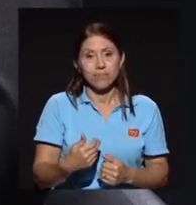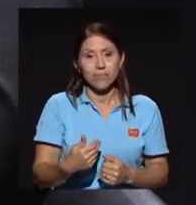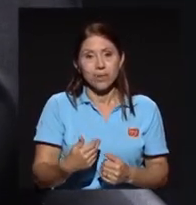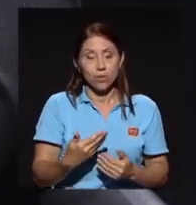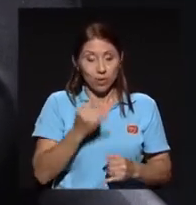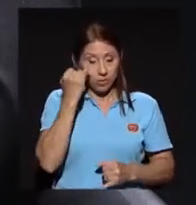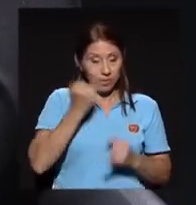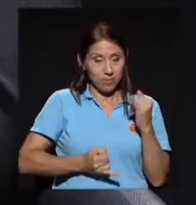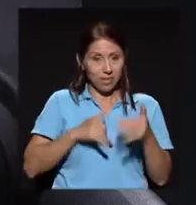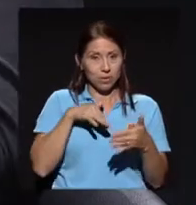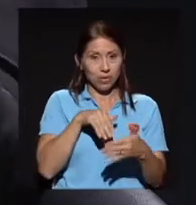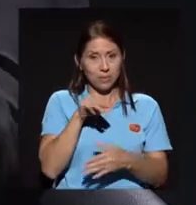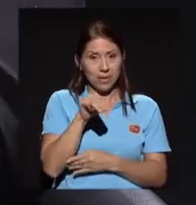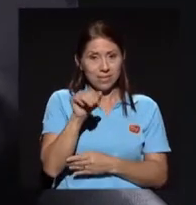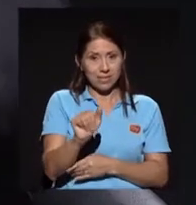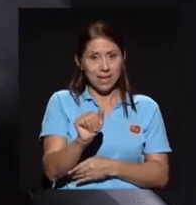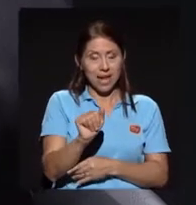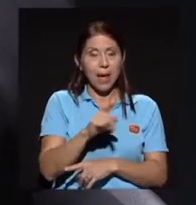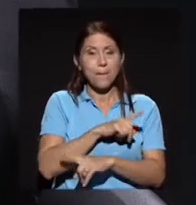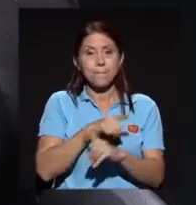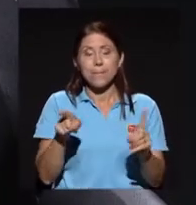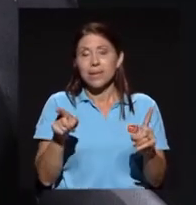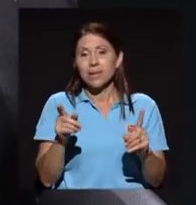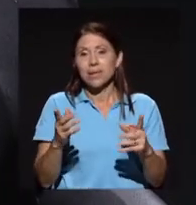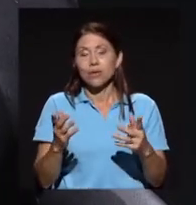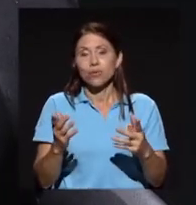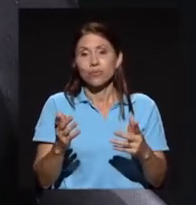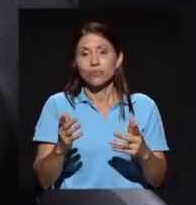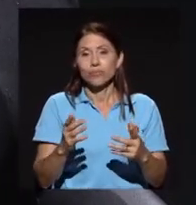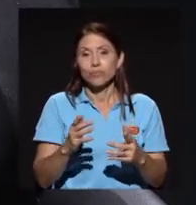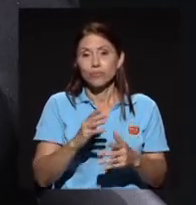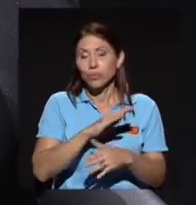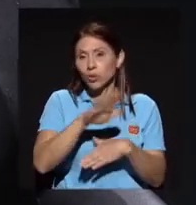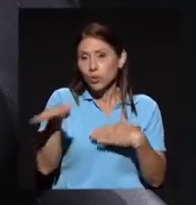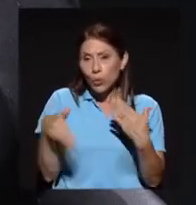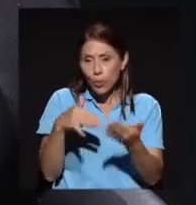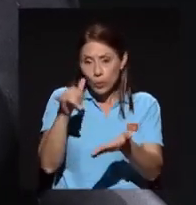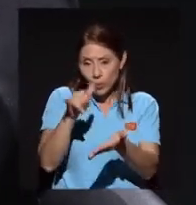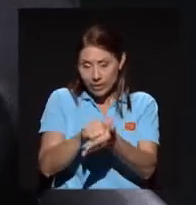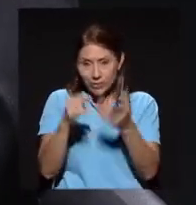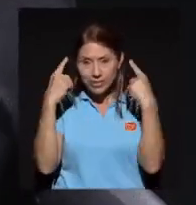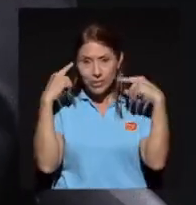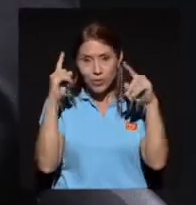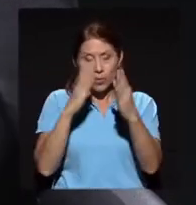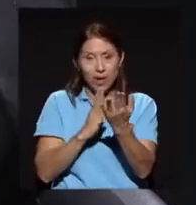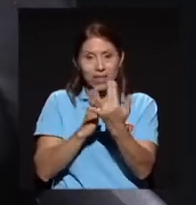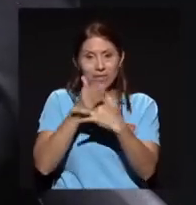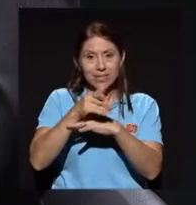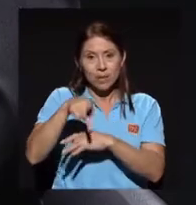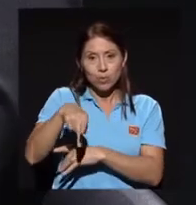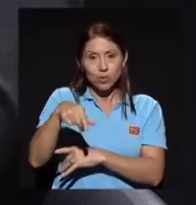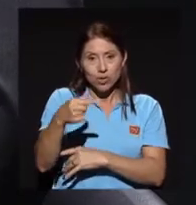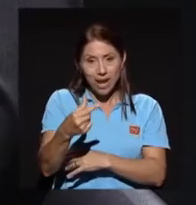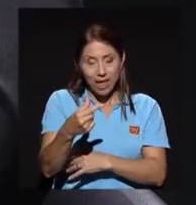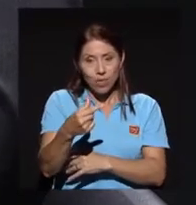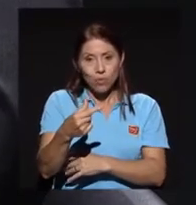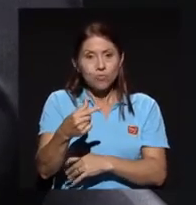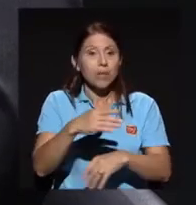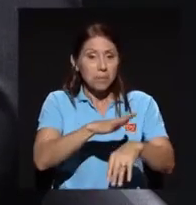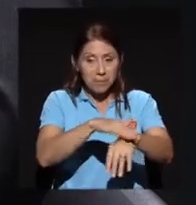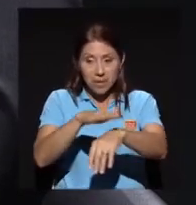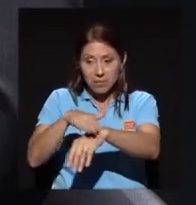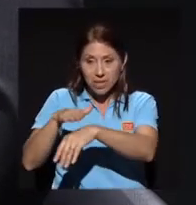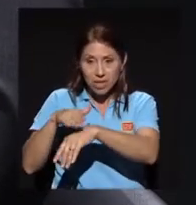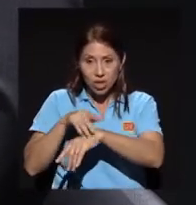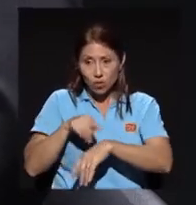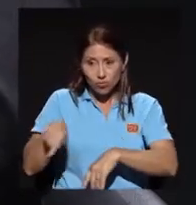maestría, pero todo este tema de que se logró a través del posgrado, pues le permitió a muchos de los compañeros